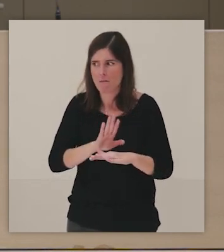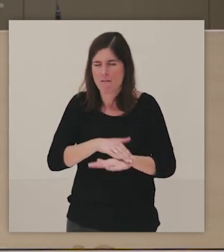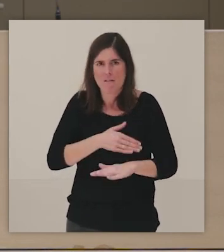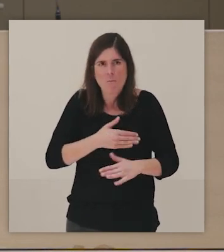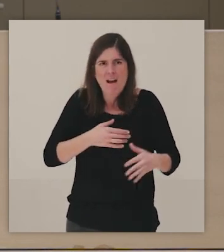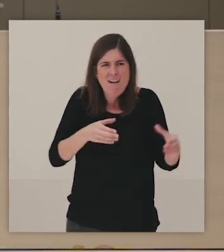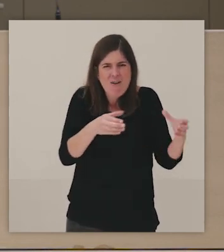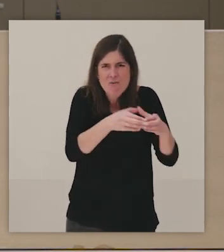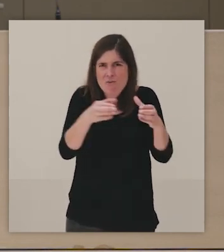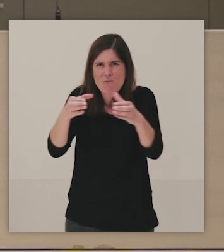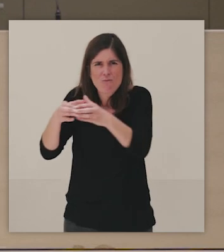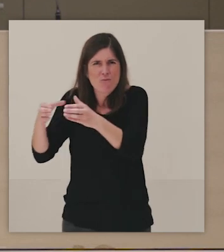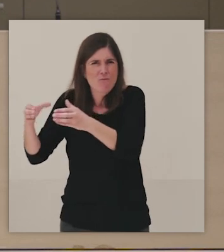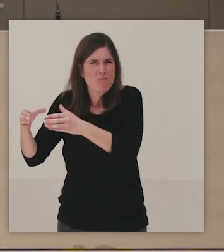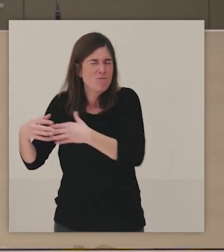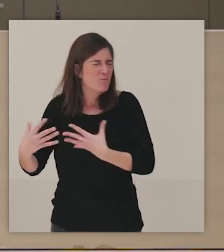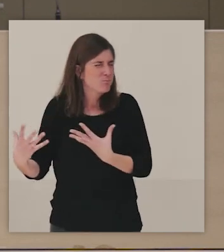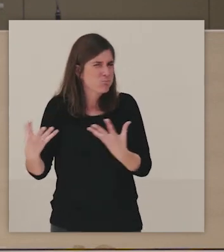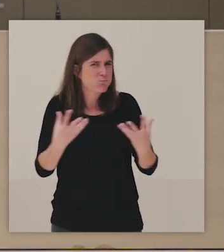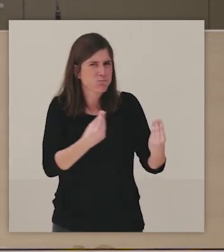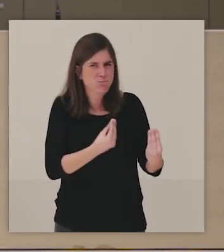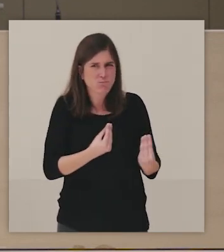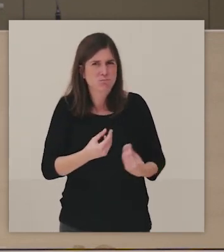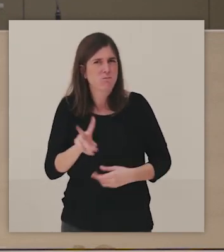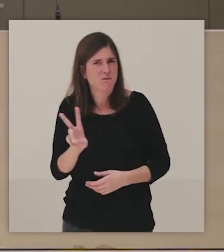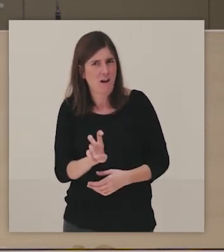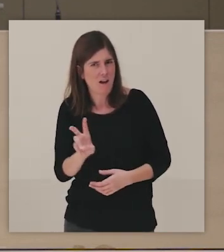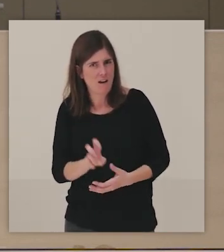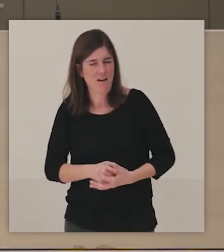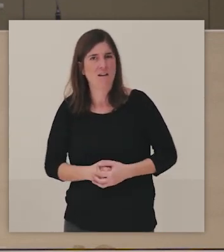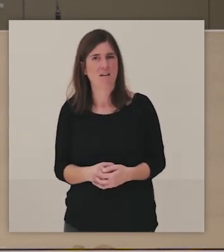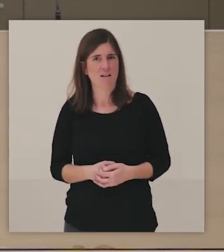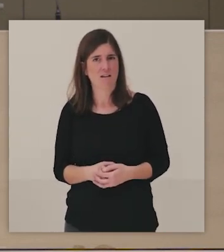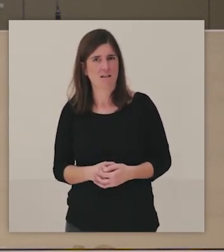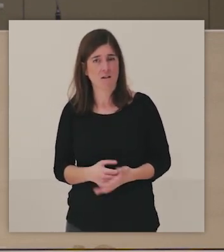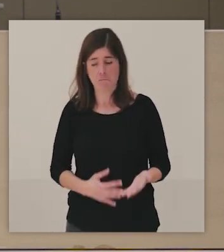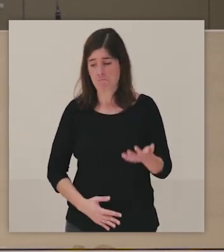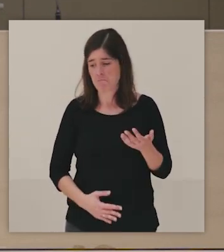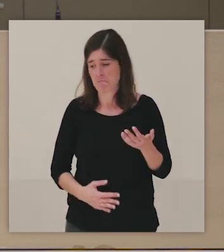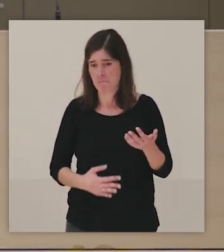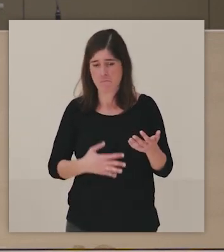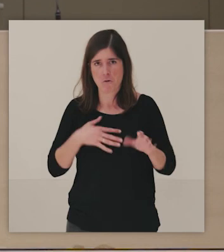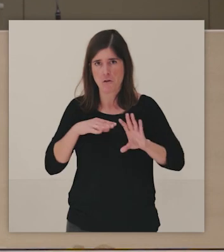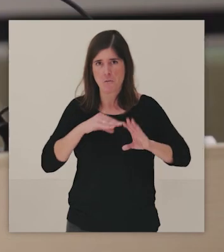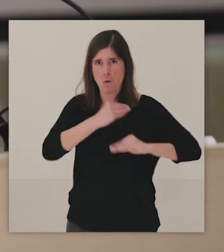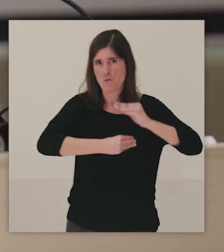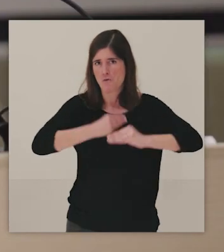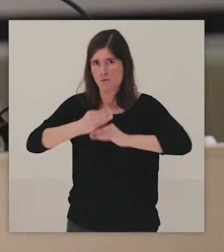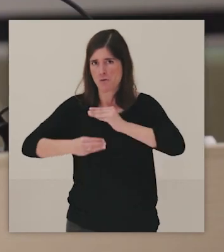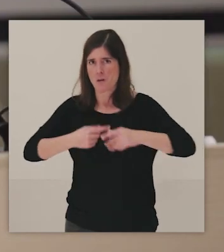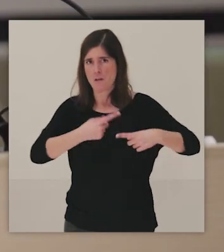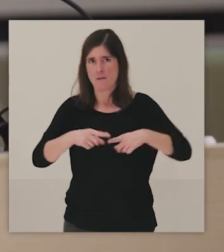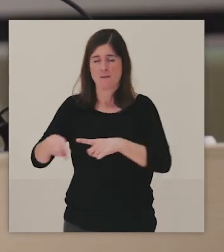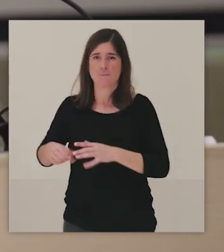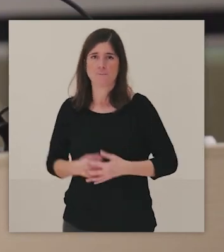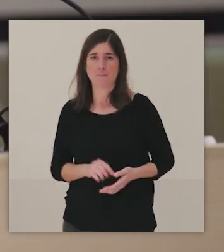que nos puede servir para múltiples públicos y que le podemos dar muchísimos usos. Creo que es una